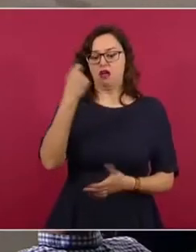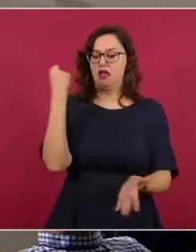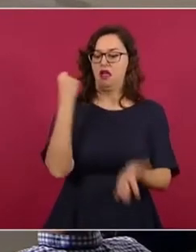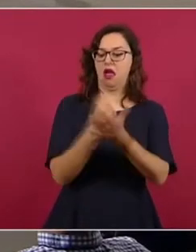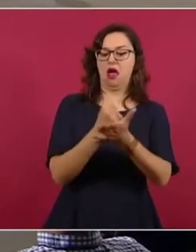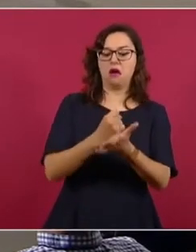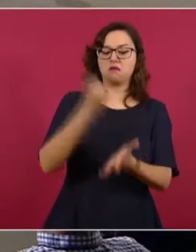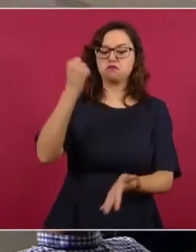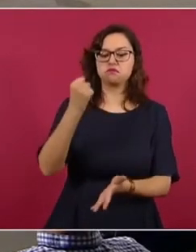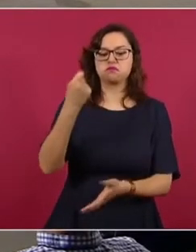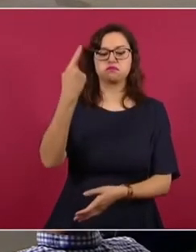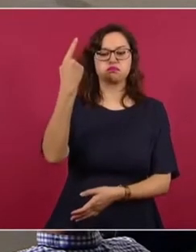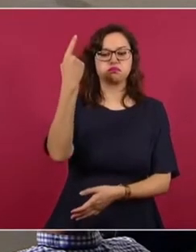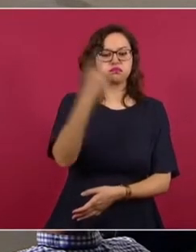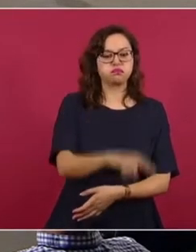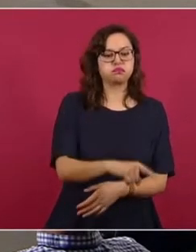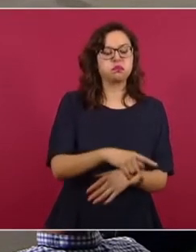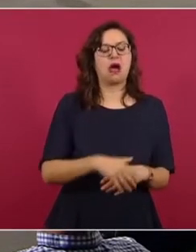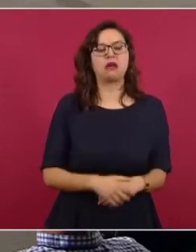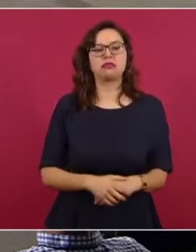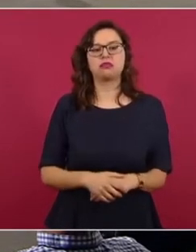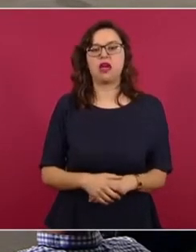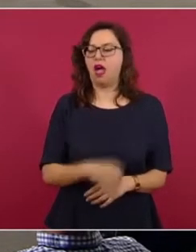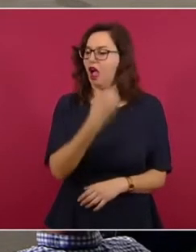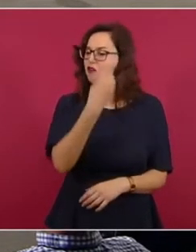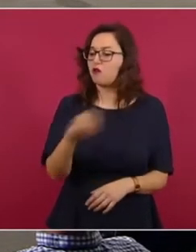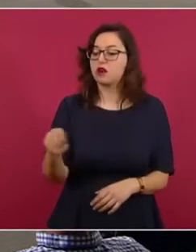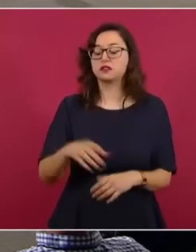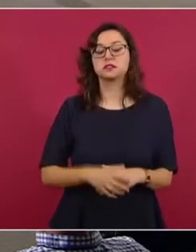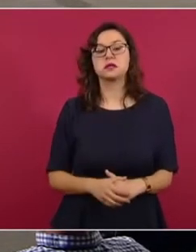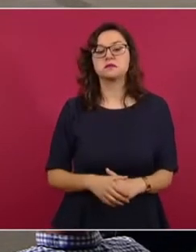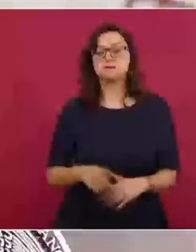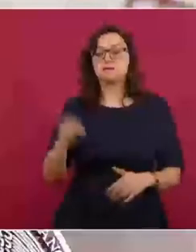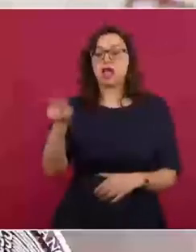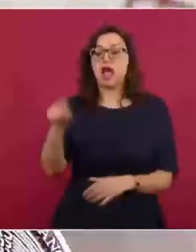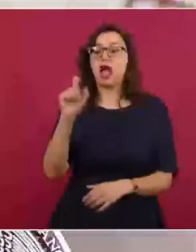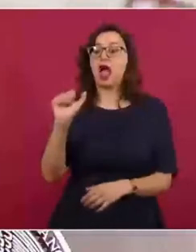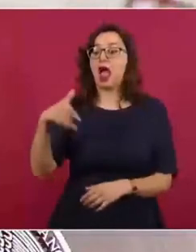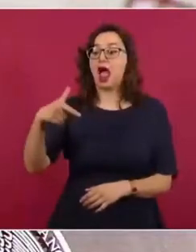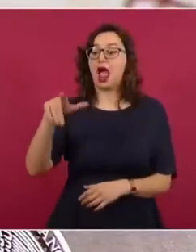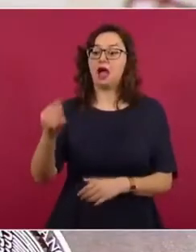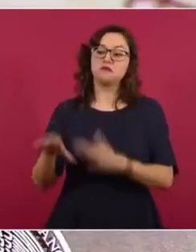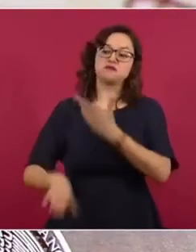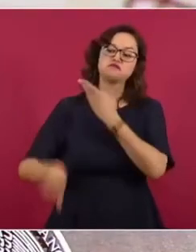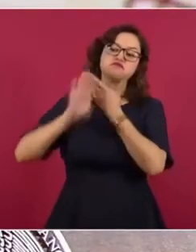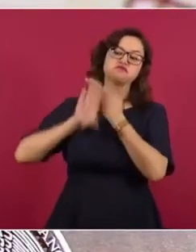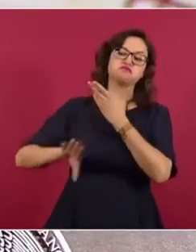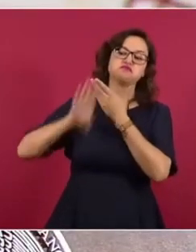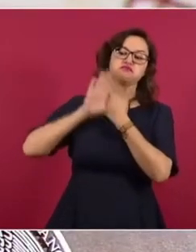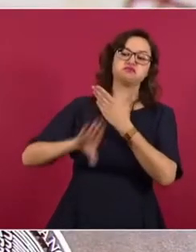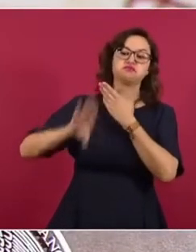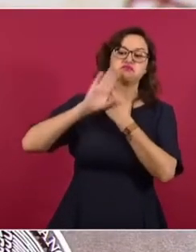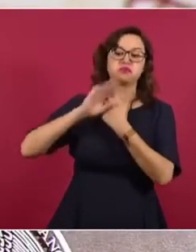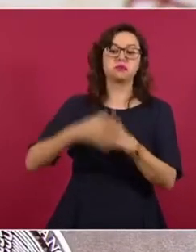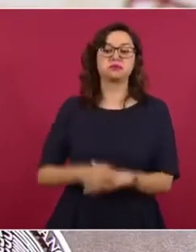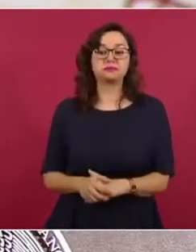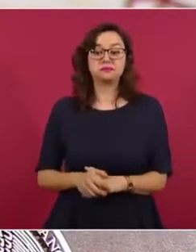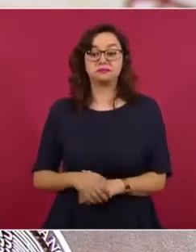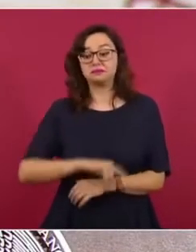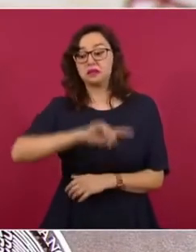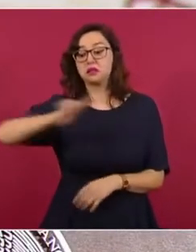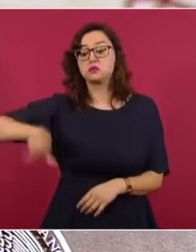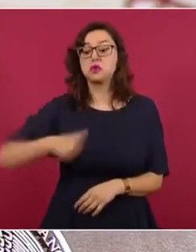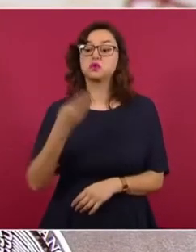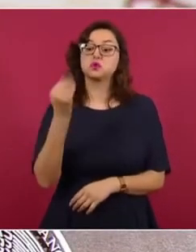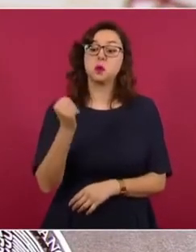mañanera. Nueve meses después, el gobierno decreta recorte de vuelos en el Aeropuerto Internacional de la Ciudad de